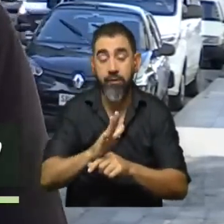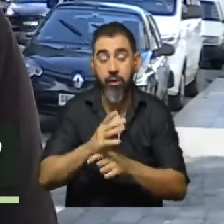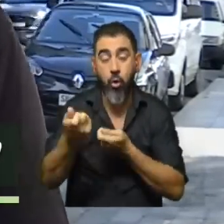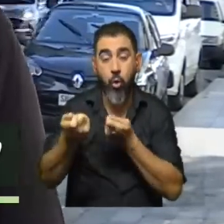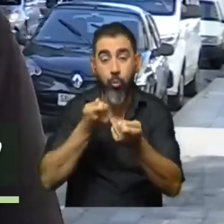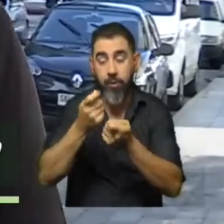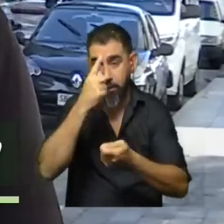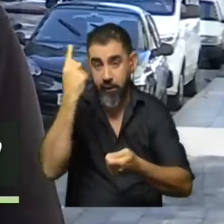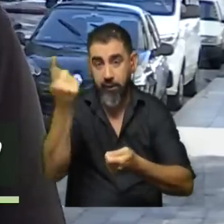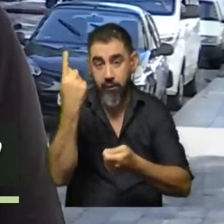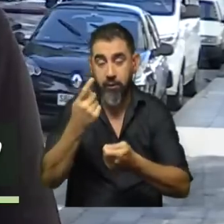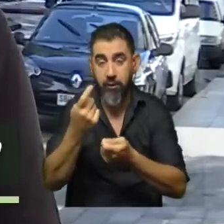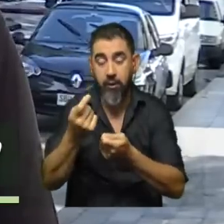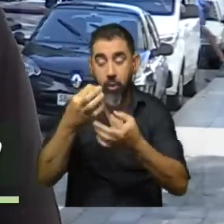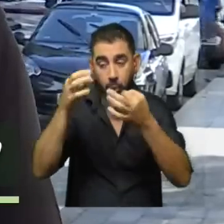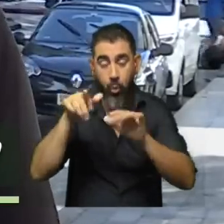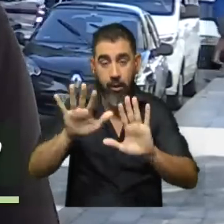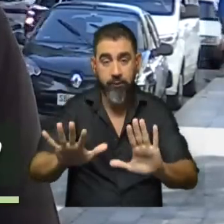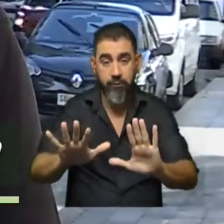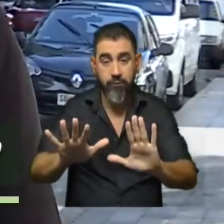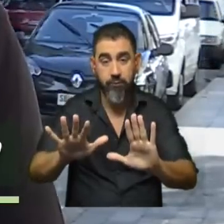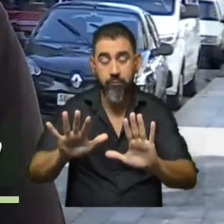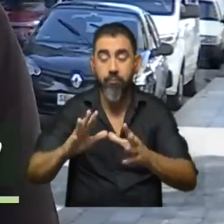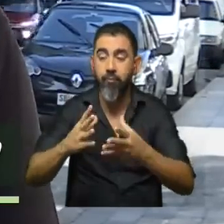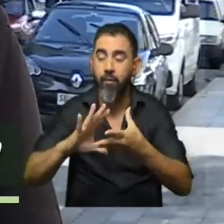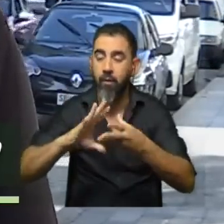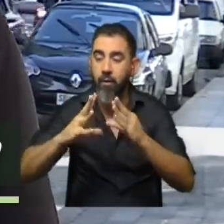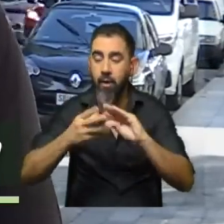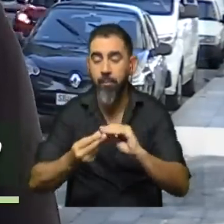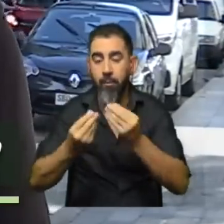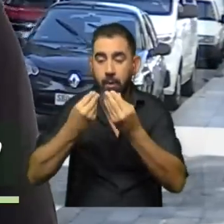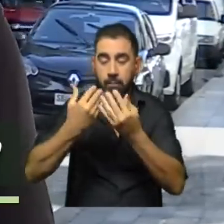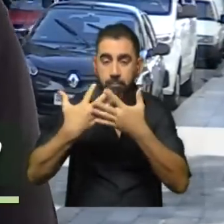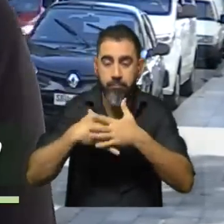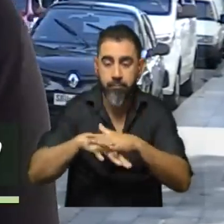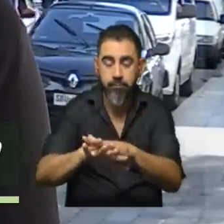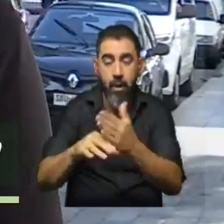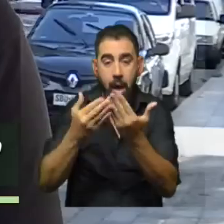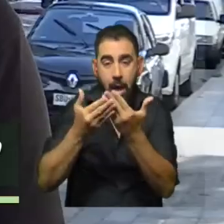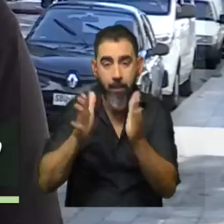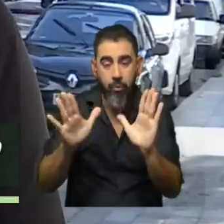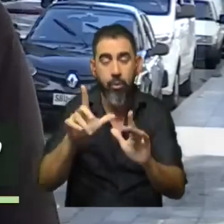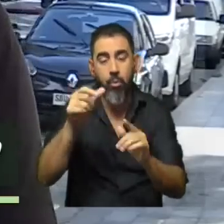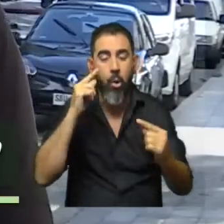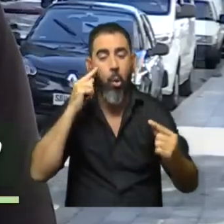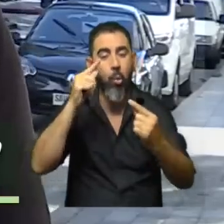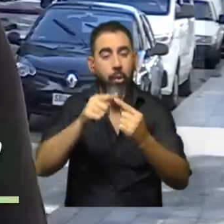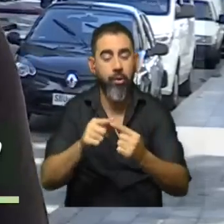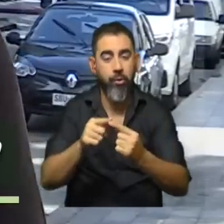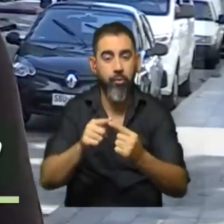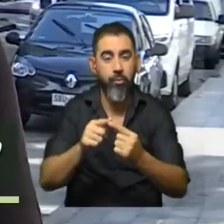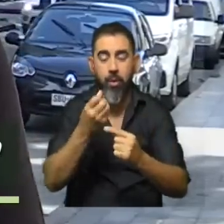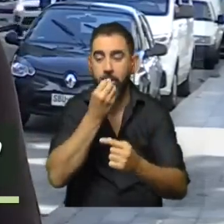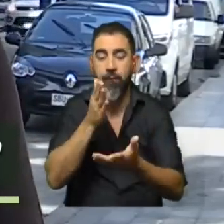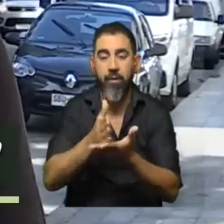comercial internacional sea justamente eso. pragmática, aperturista, que por supuesto persiga objetivos para que